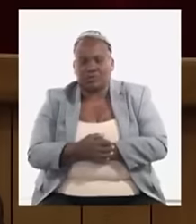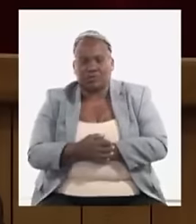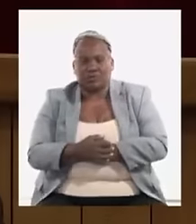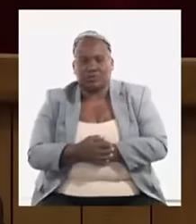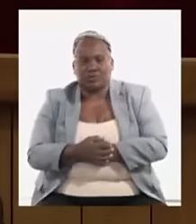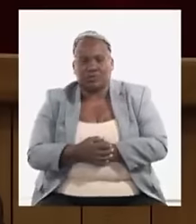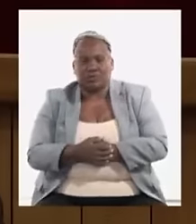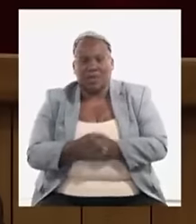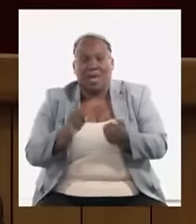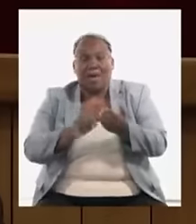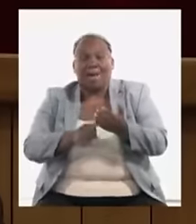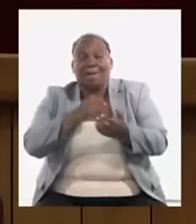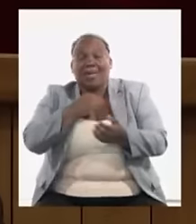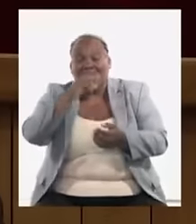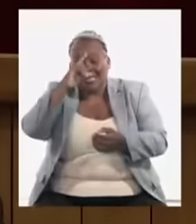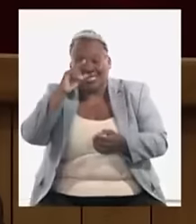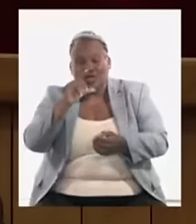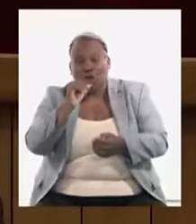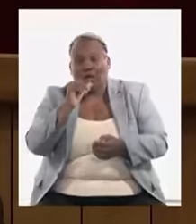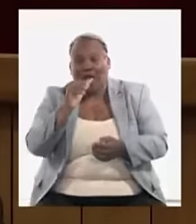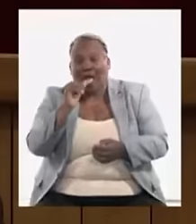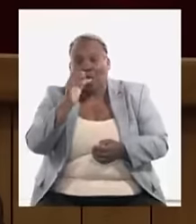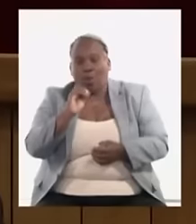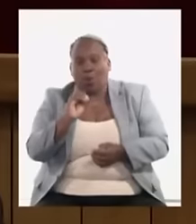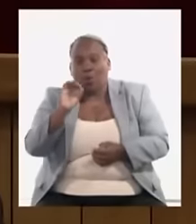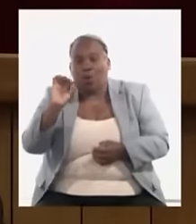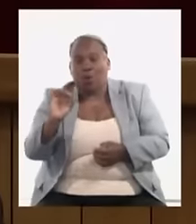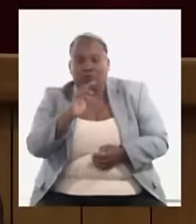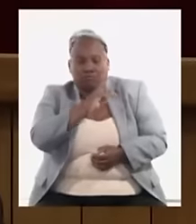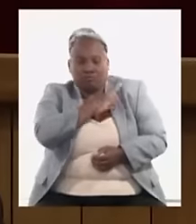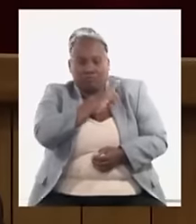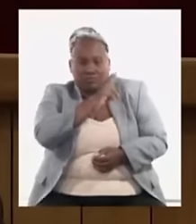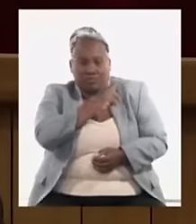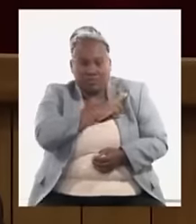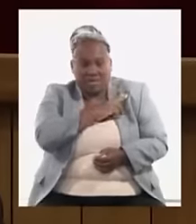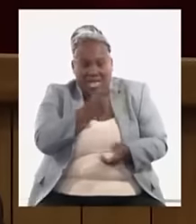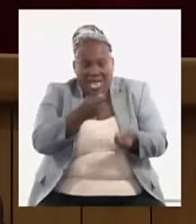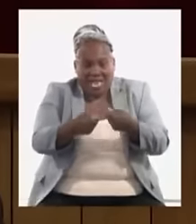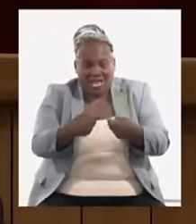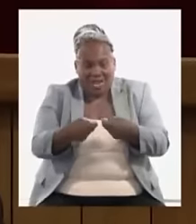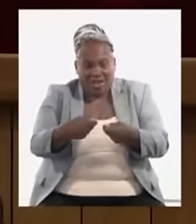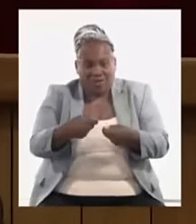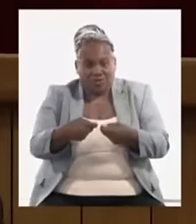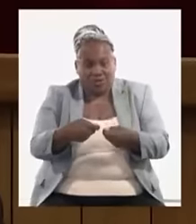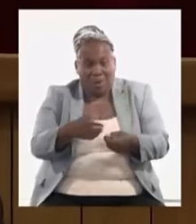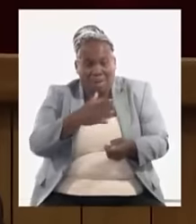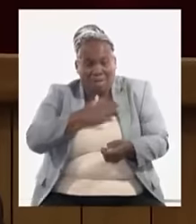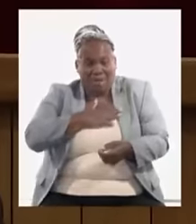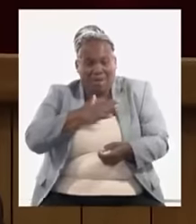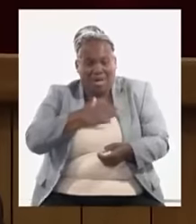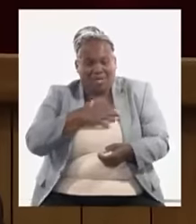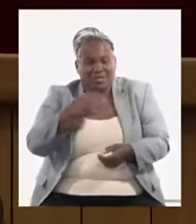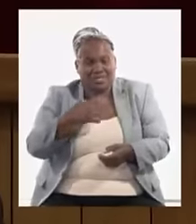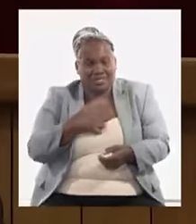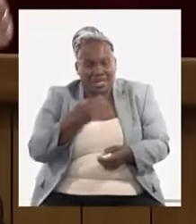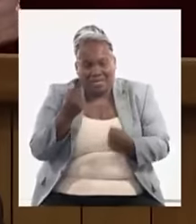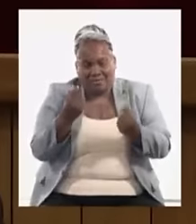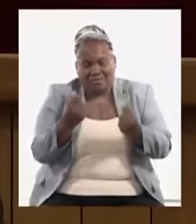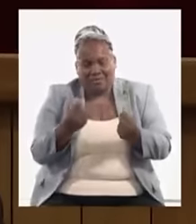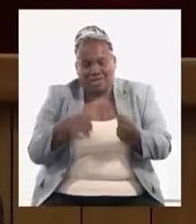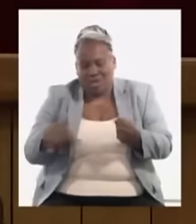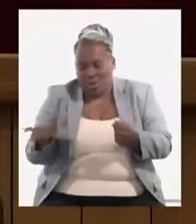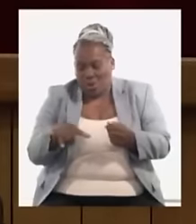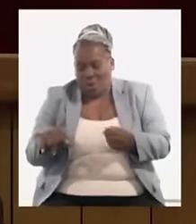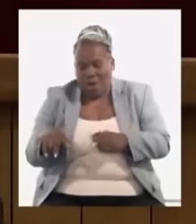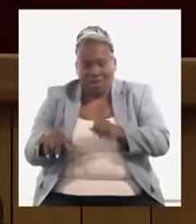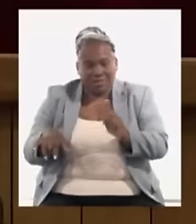pensionado que al dueño de grandes negocios privados que tienen mucho dinero por igual tanto